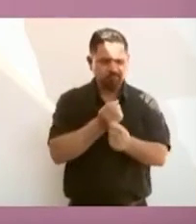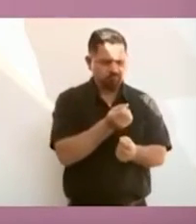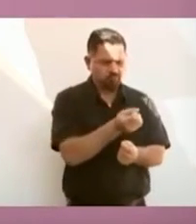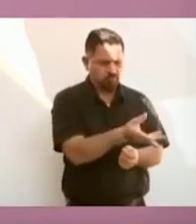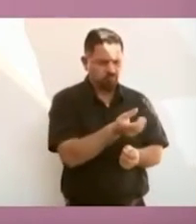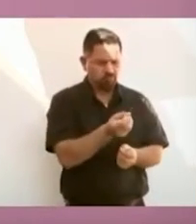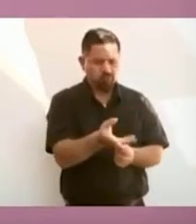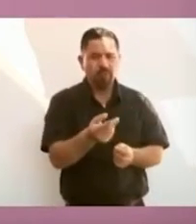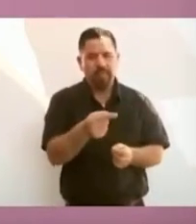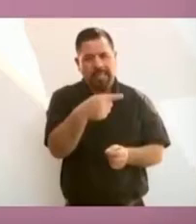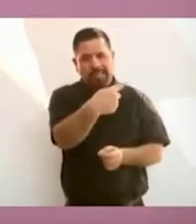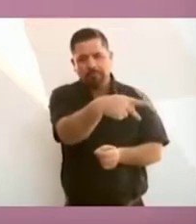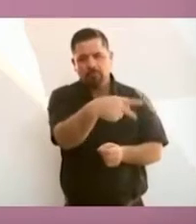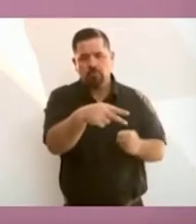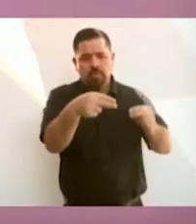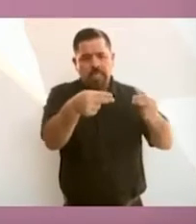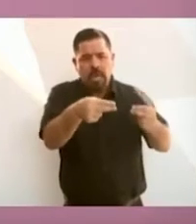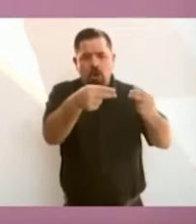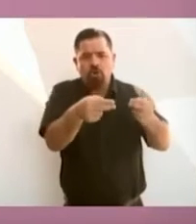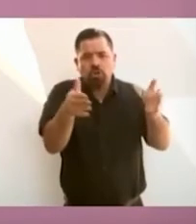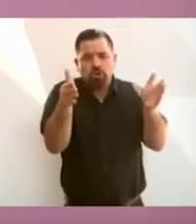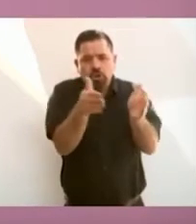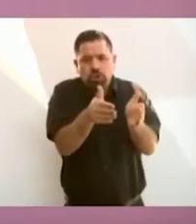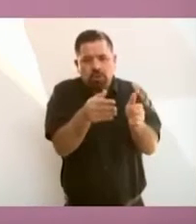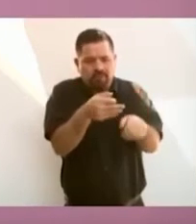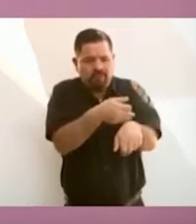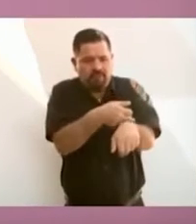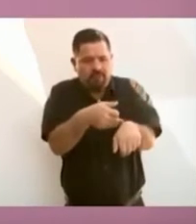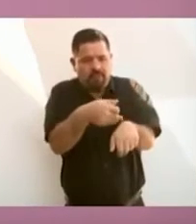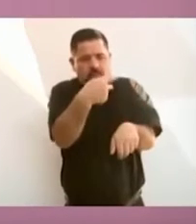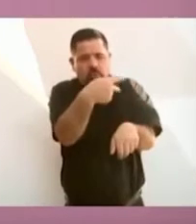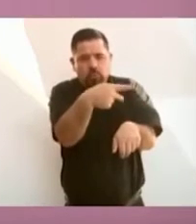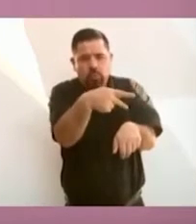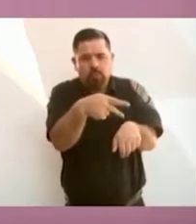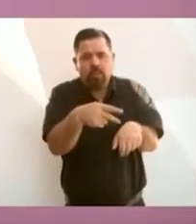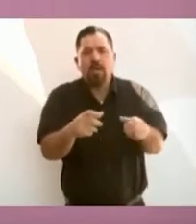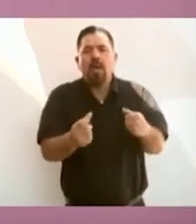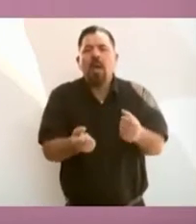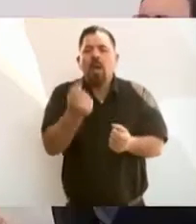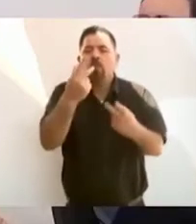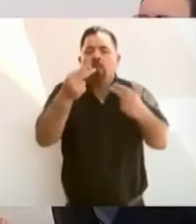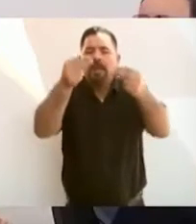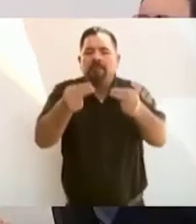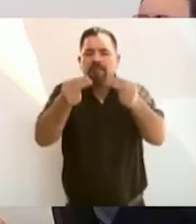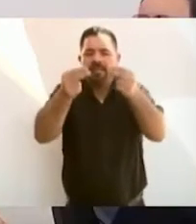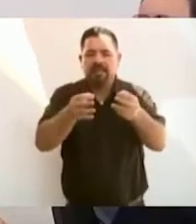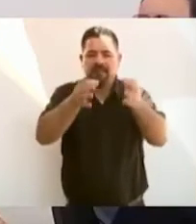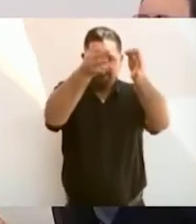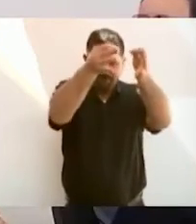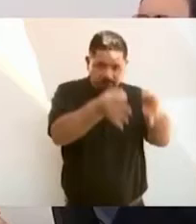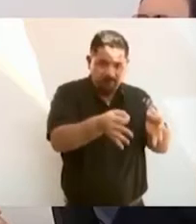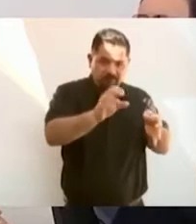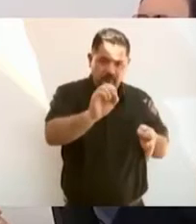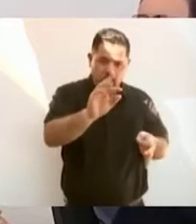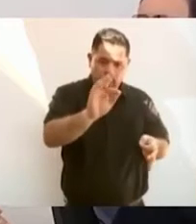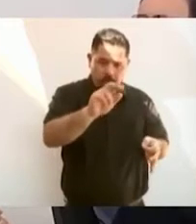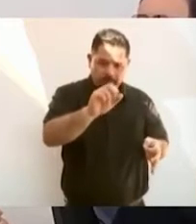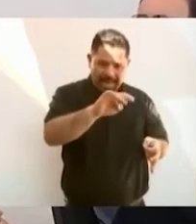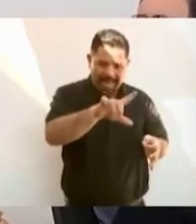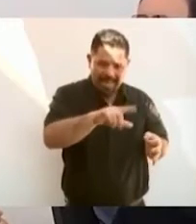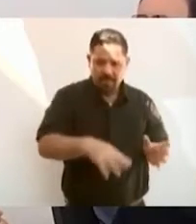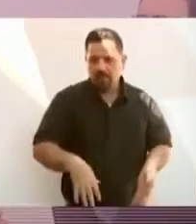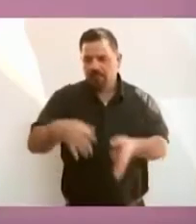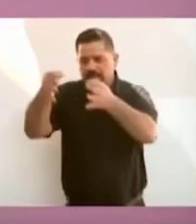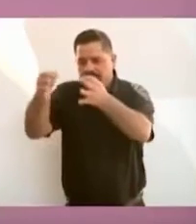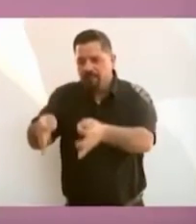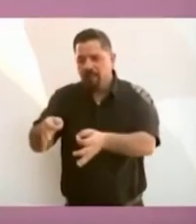familiares, tanto del sector formal como del sector informal de la economía. 25